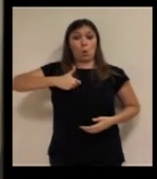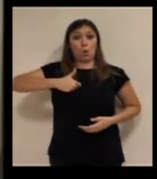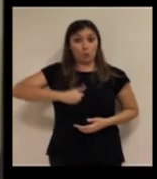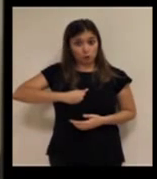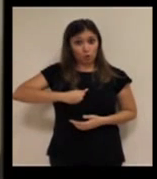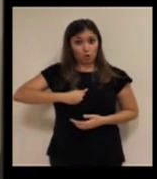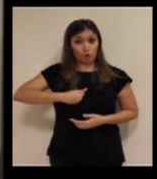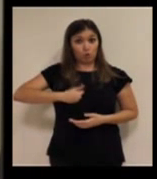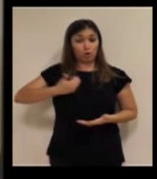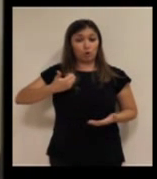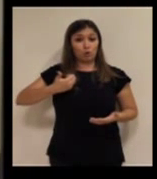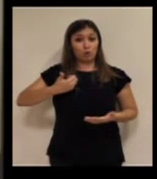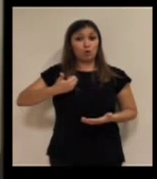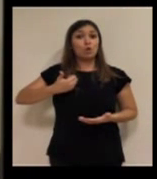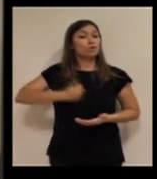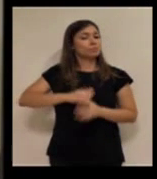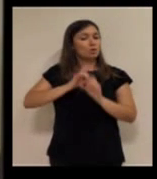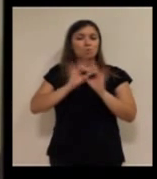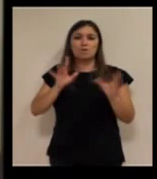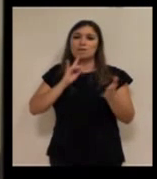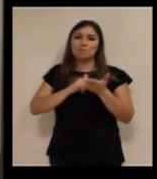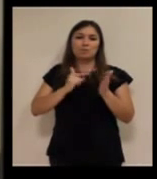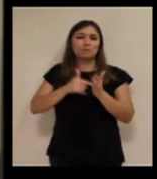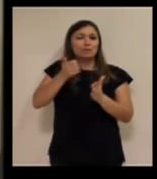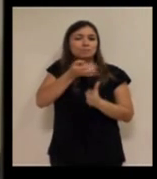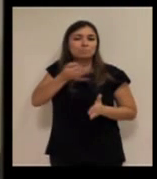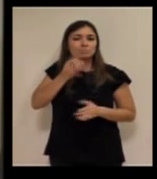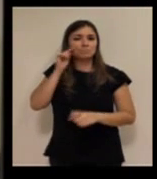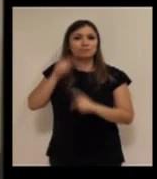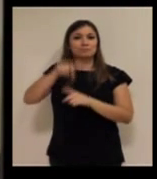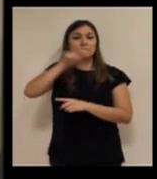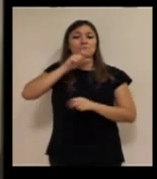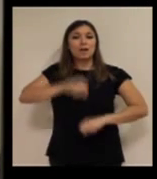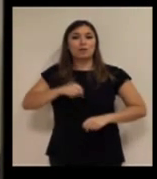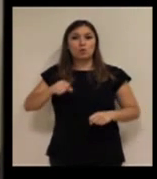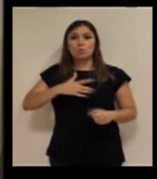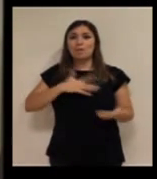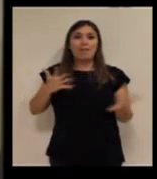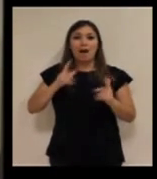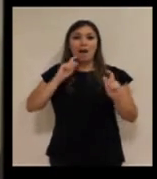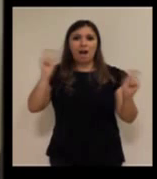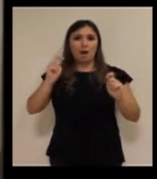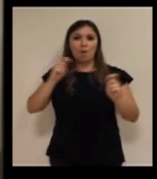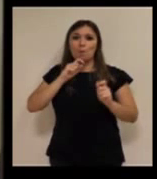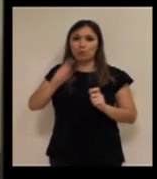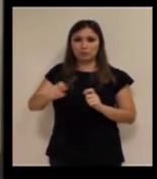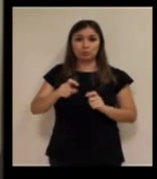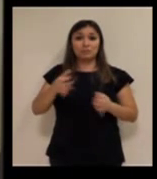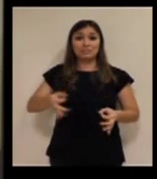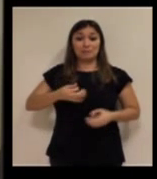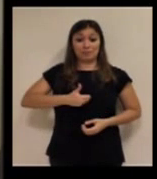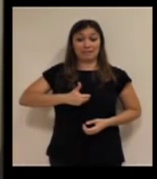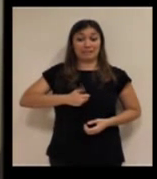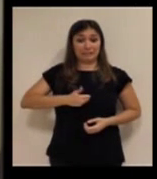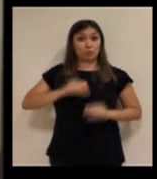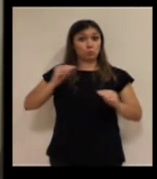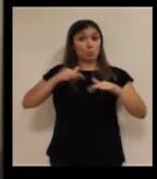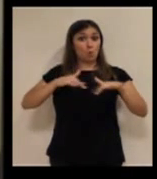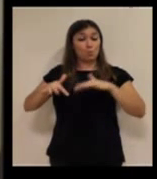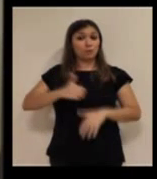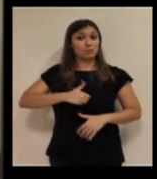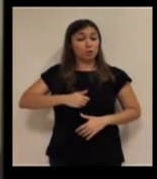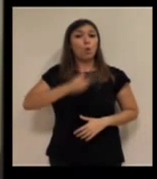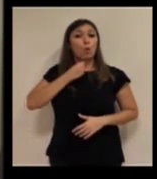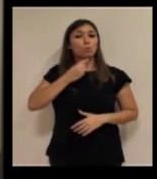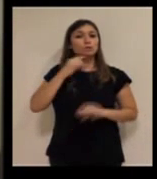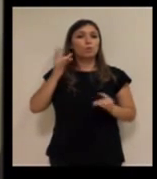el mejor método para que el mayor, pues, pues, una alarma, que es el gesto que tiene siempre y el que posiblemente le